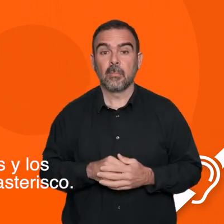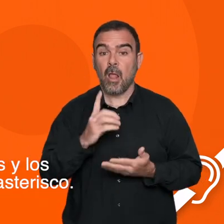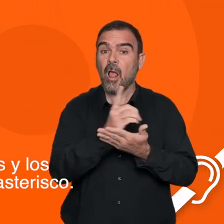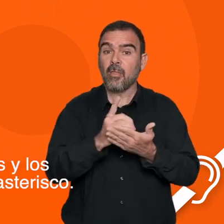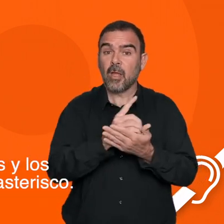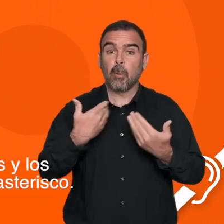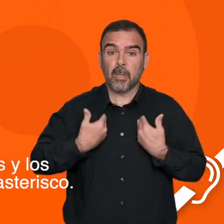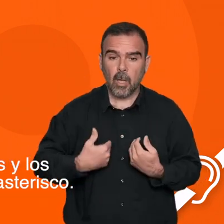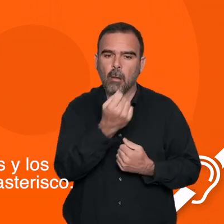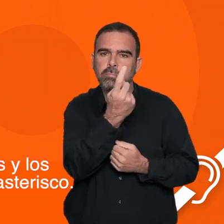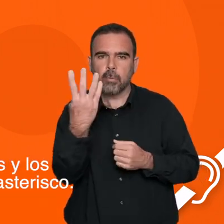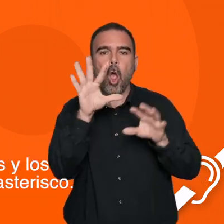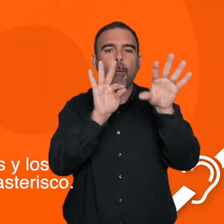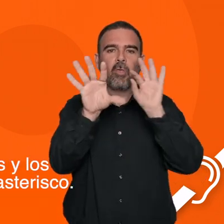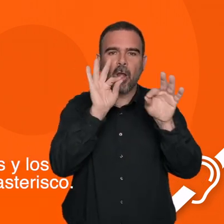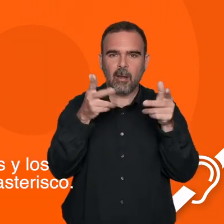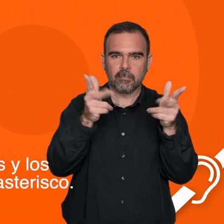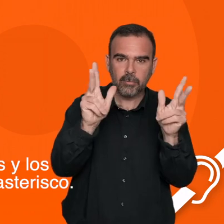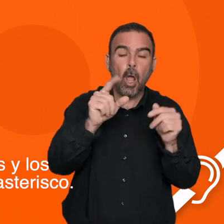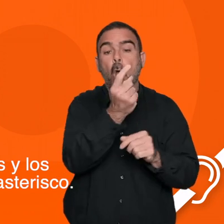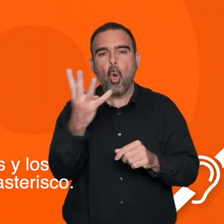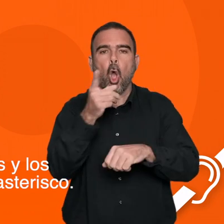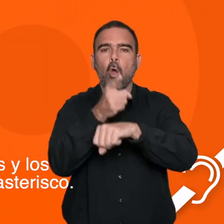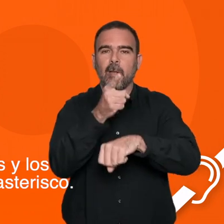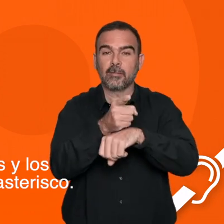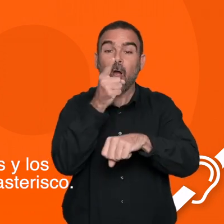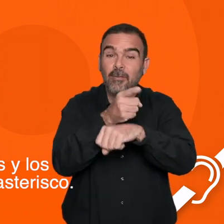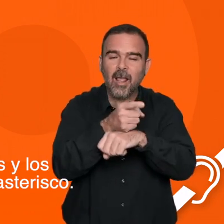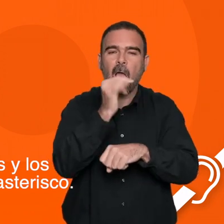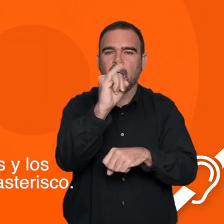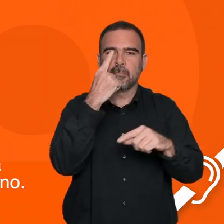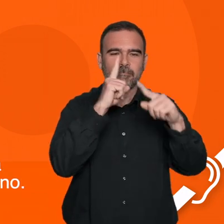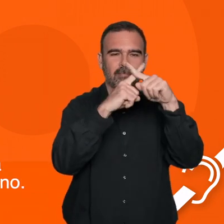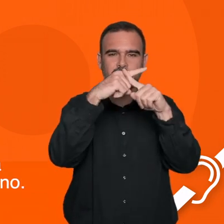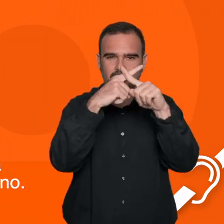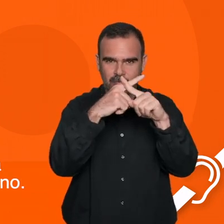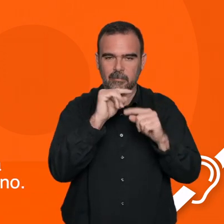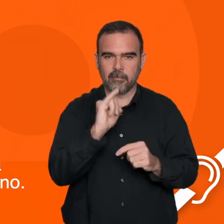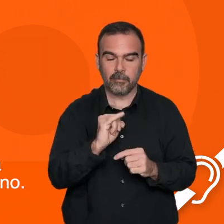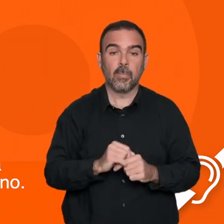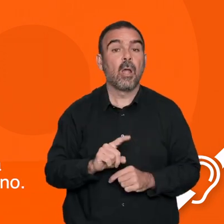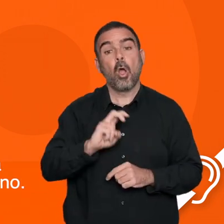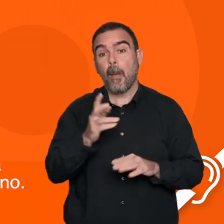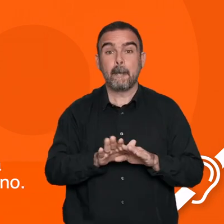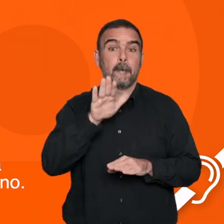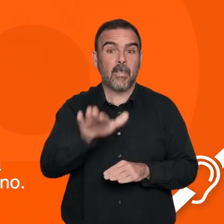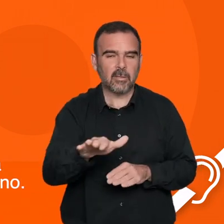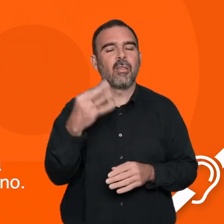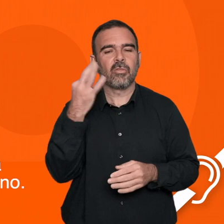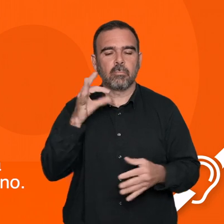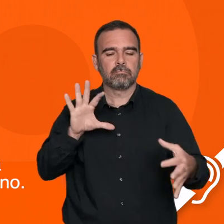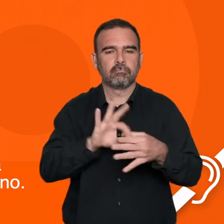personales son opcionales y los obligatorios saldrán marcados con un asterisco. El siguiente paso es registrarla